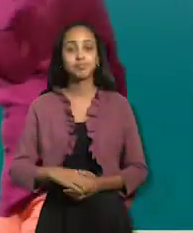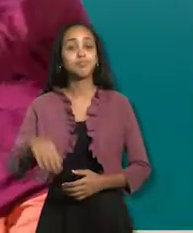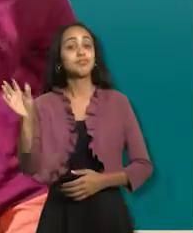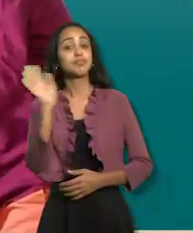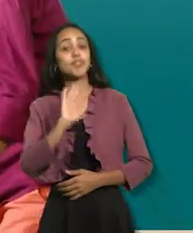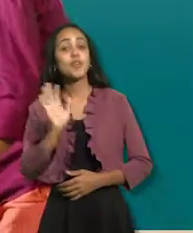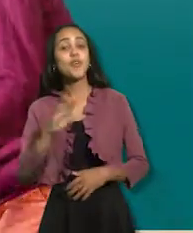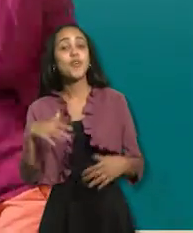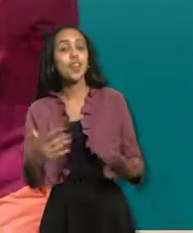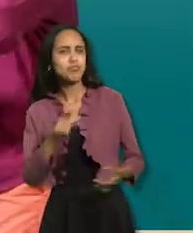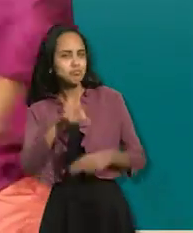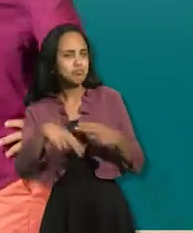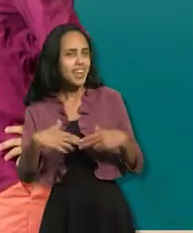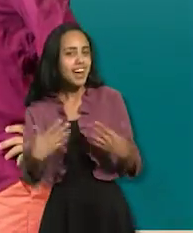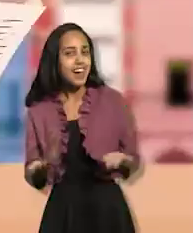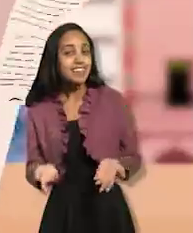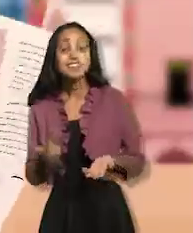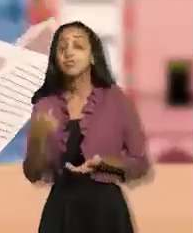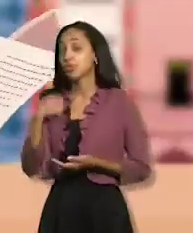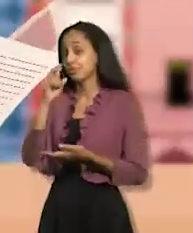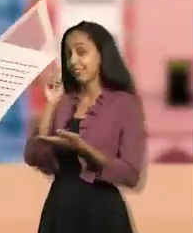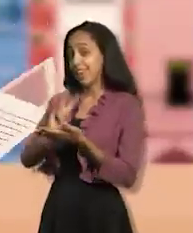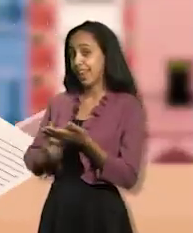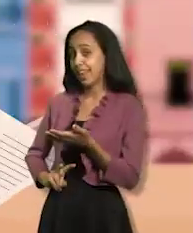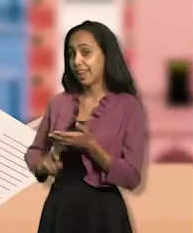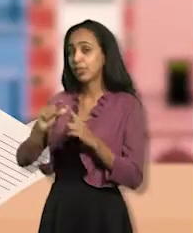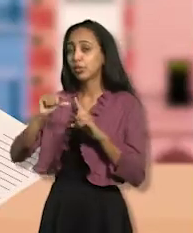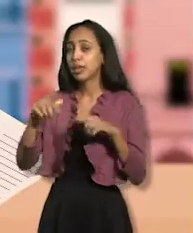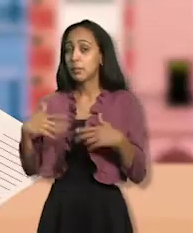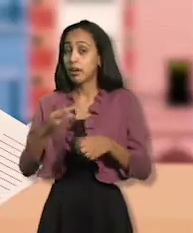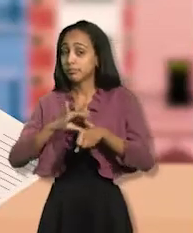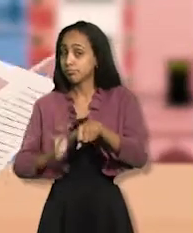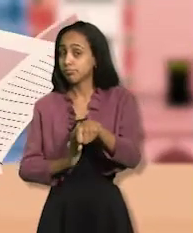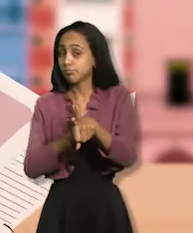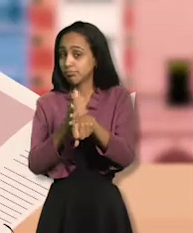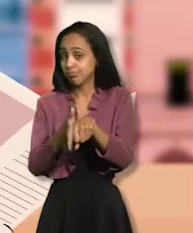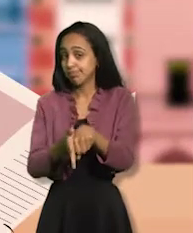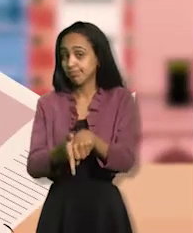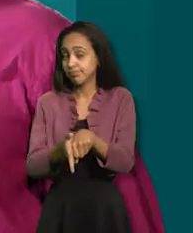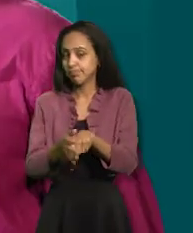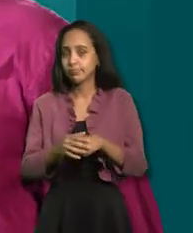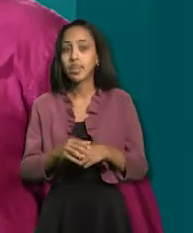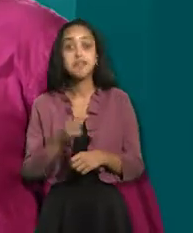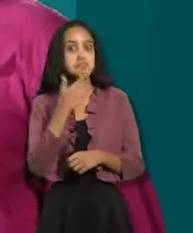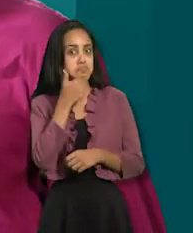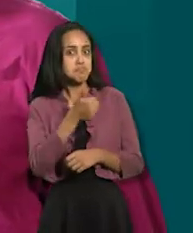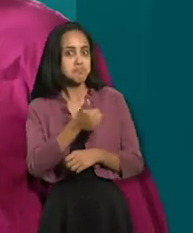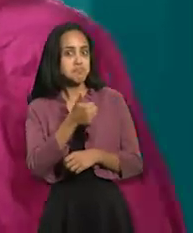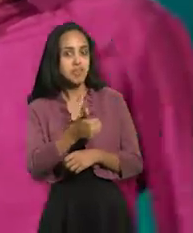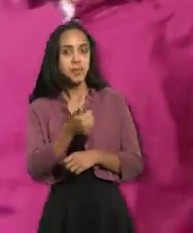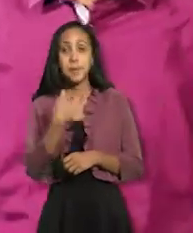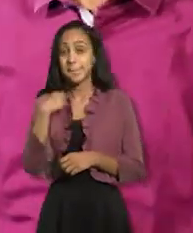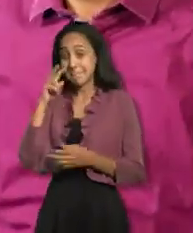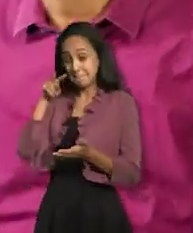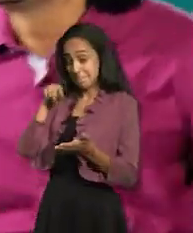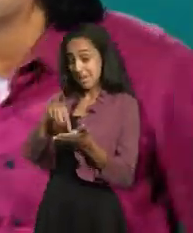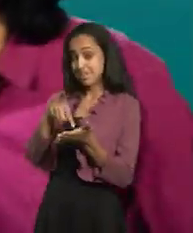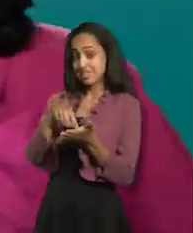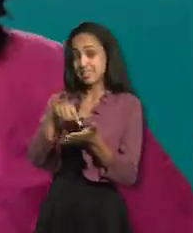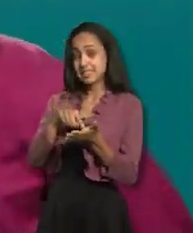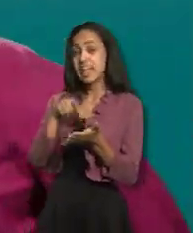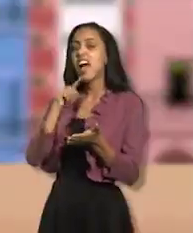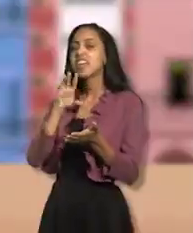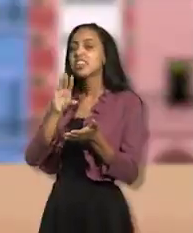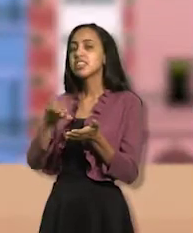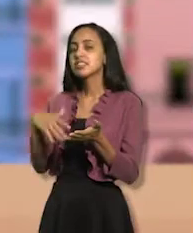¡Hola, Federico! ¿Qué haces? Leyendo sobre la COVID-19. ¡Qué bien! ¡Mira, Pipo, Pipo, mira,